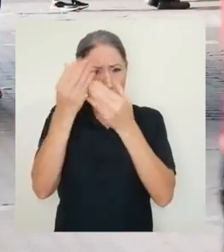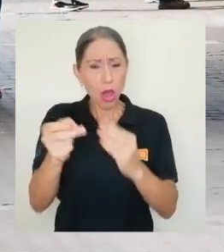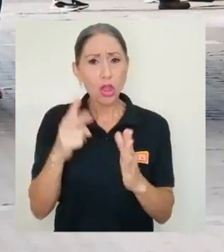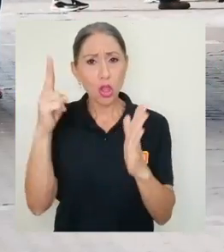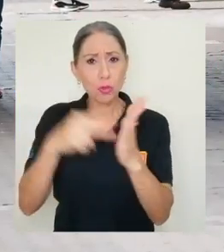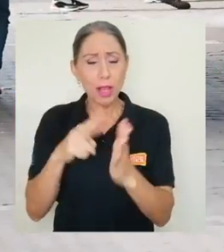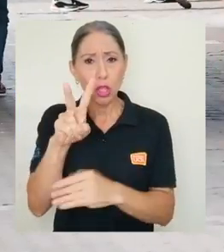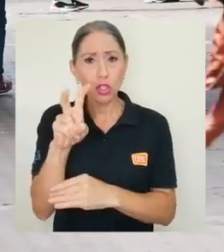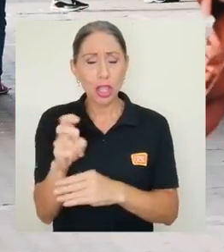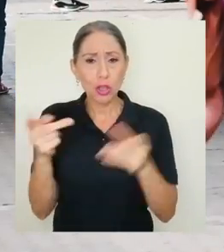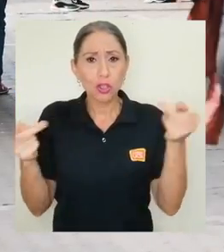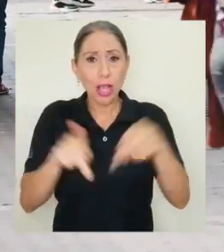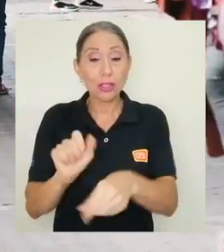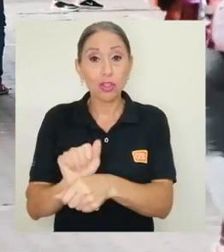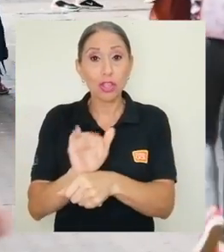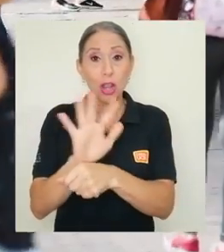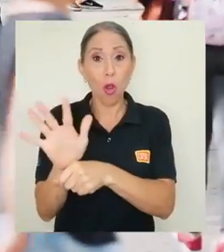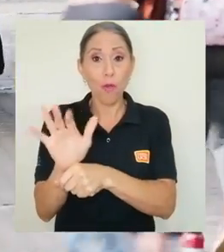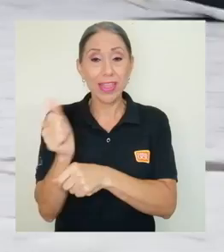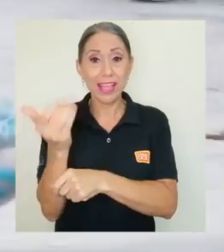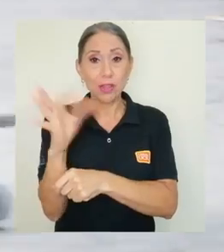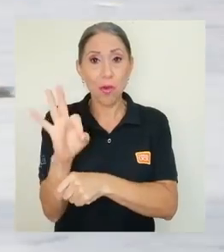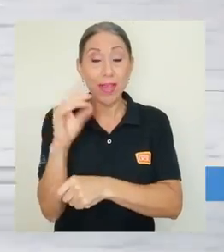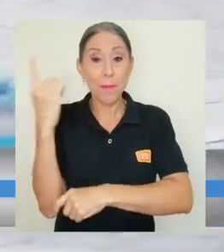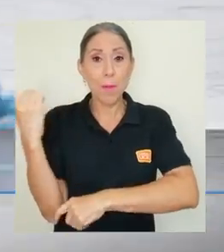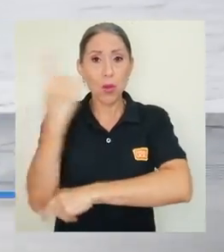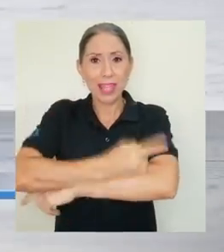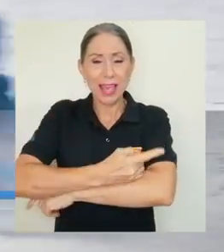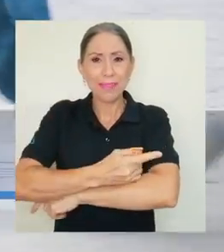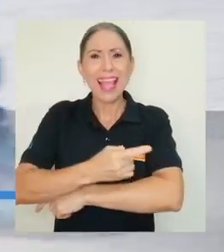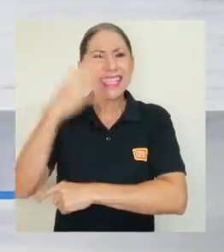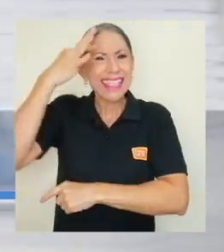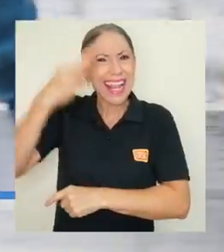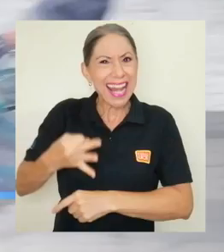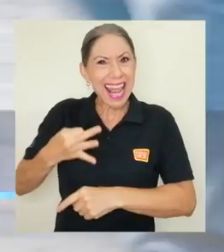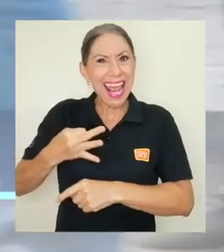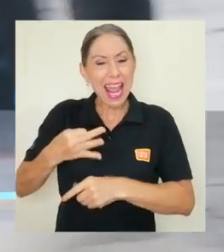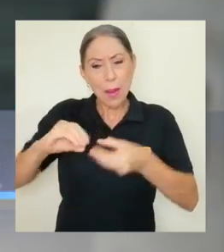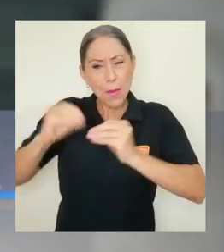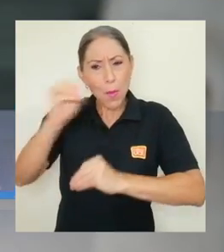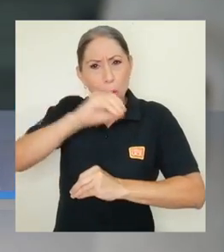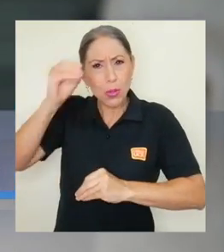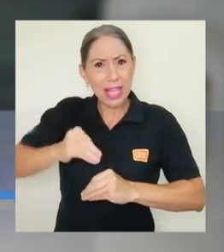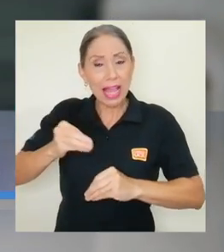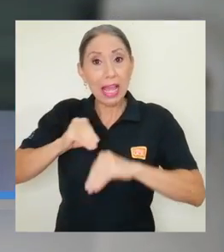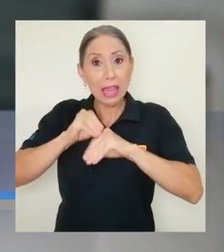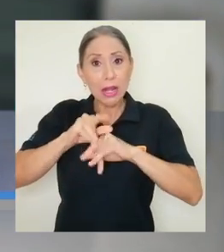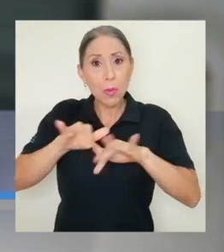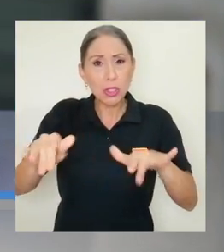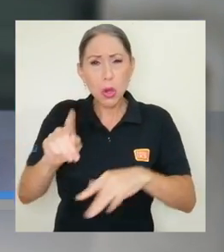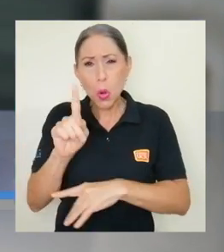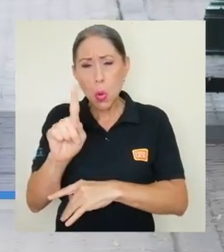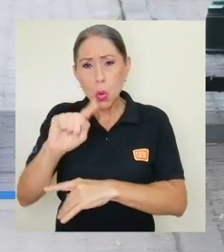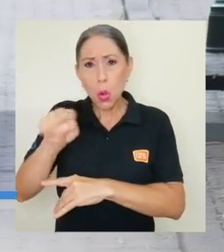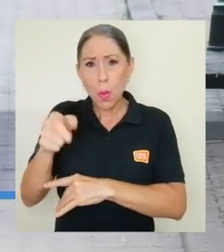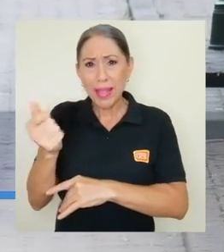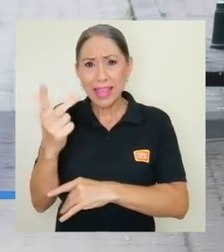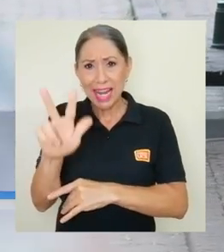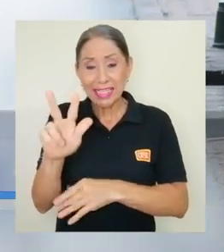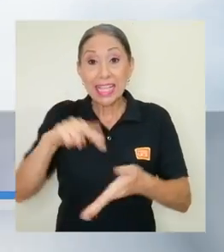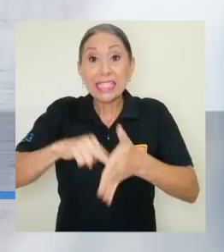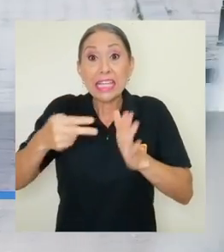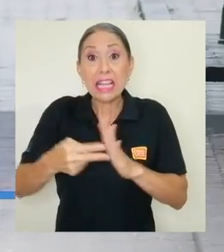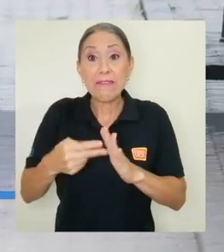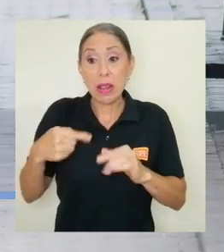,200 casos de COVID-19 por día. Se estima que la tasa de reproducción del virus se encuentra en 1,13, lo que